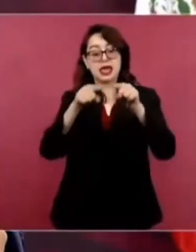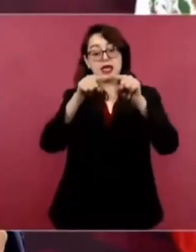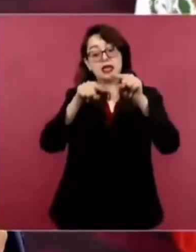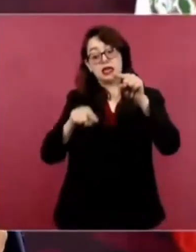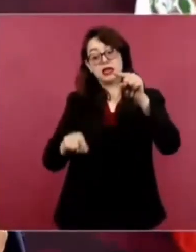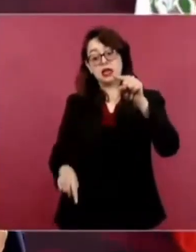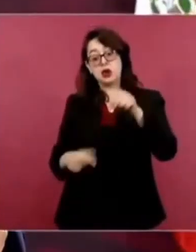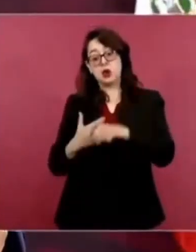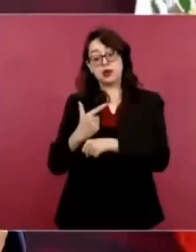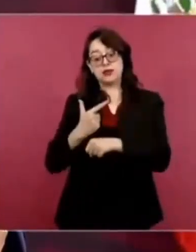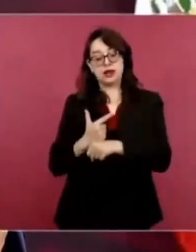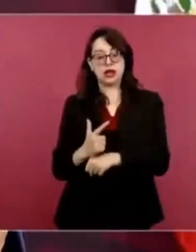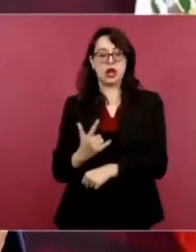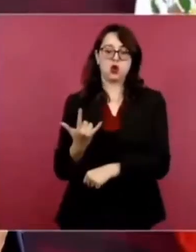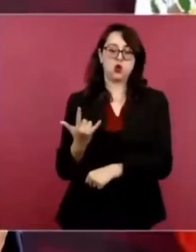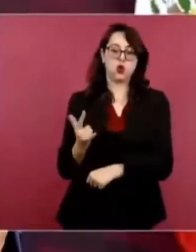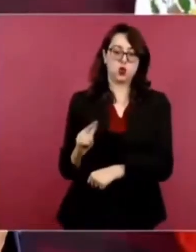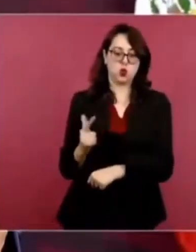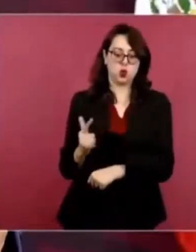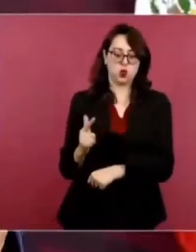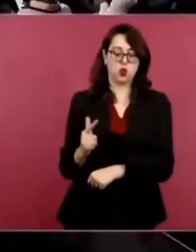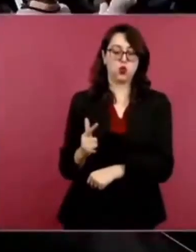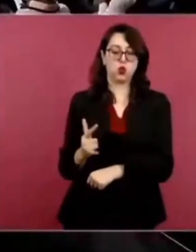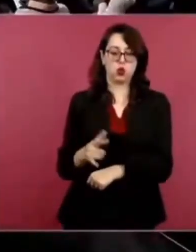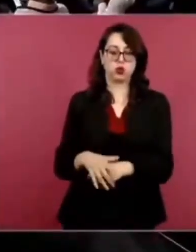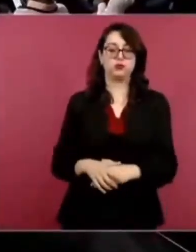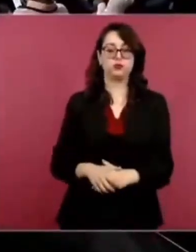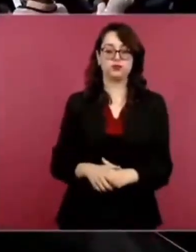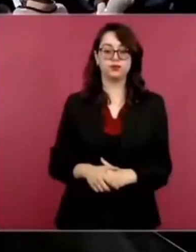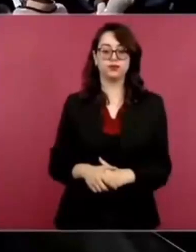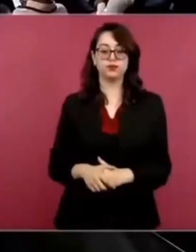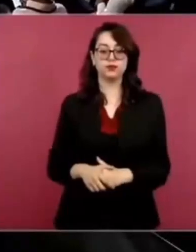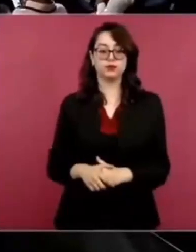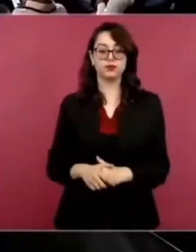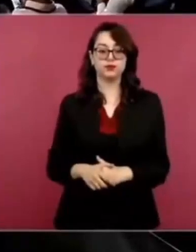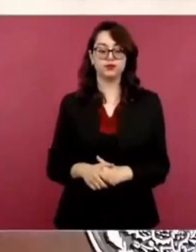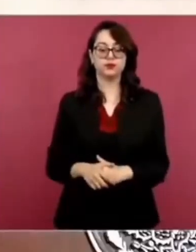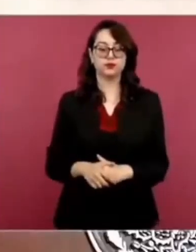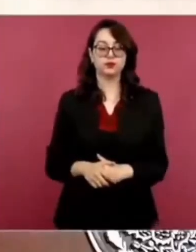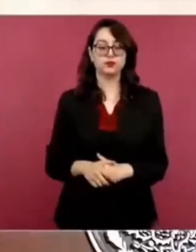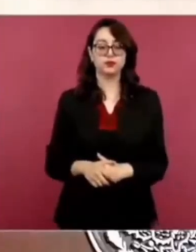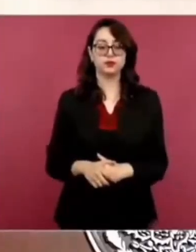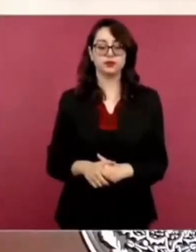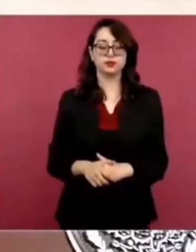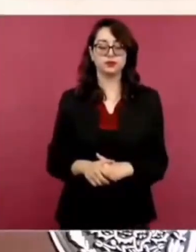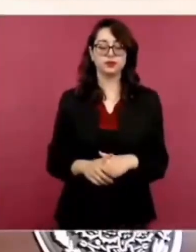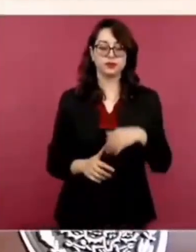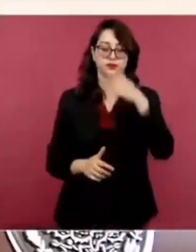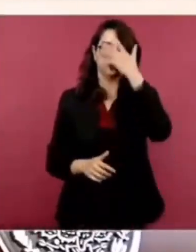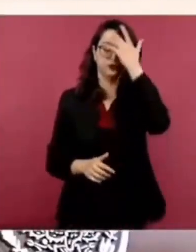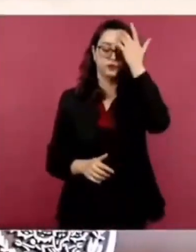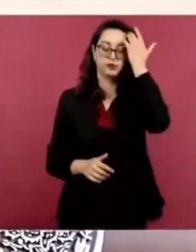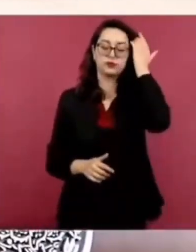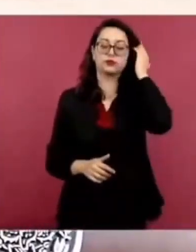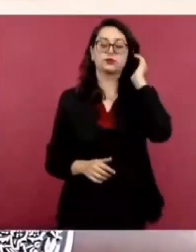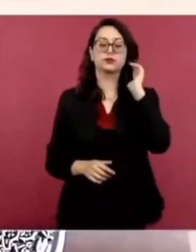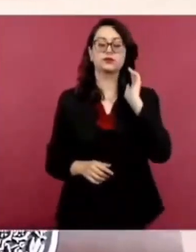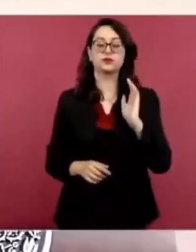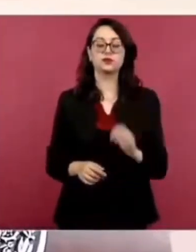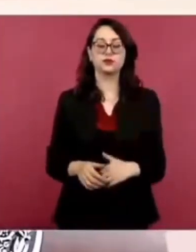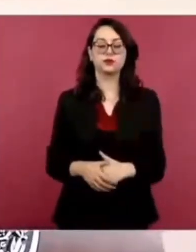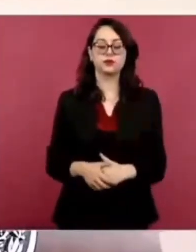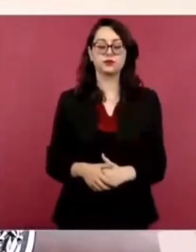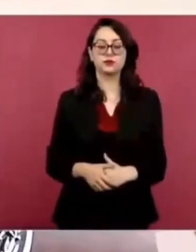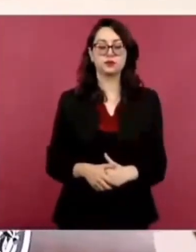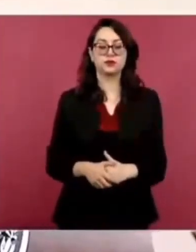vamos a tener ya terminado el de Ciudad